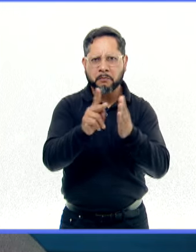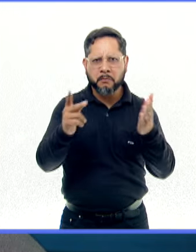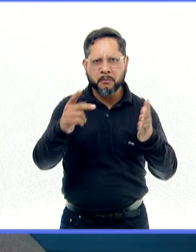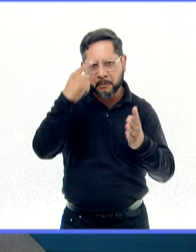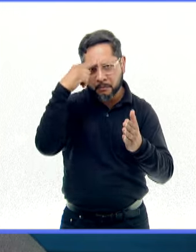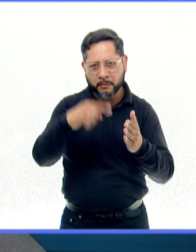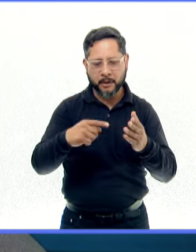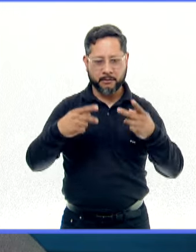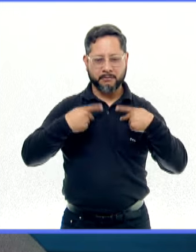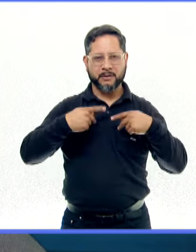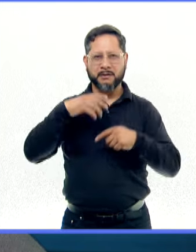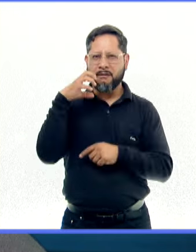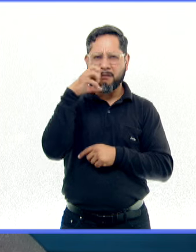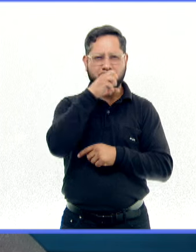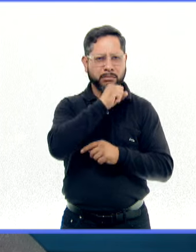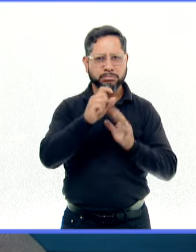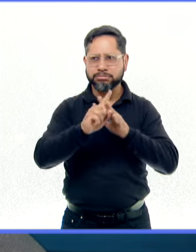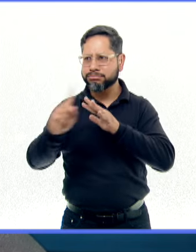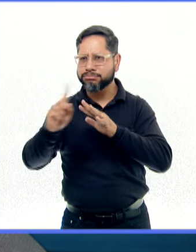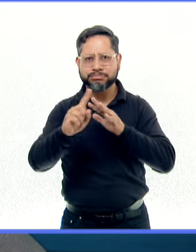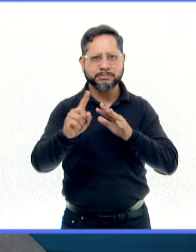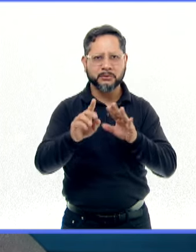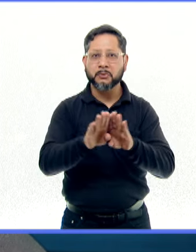a los desplazados por el cambio climático.